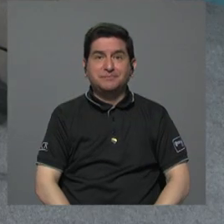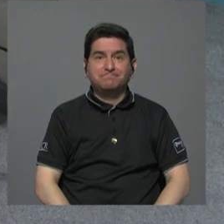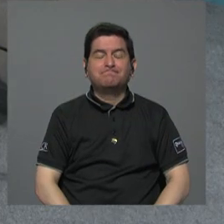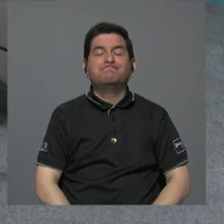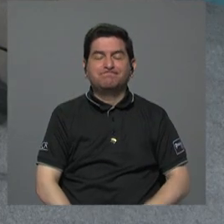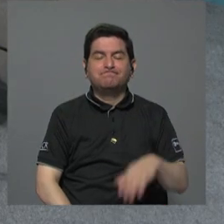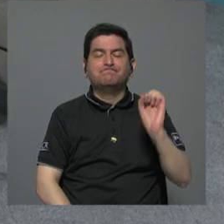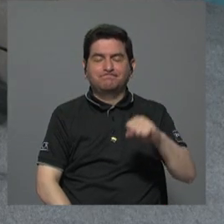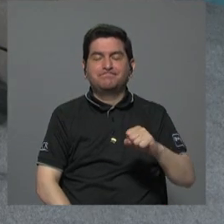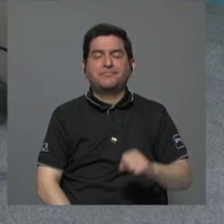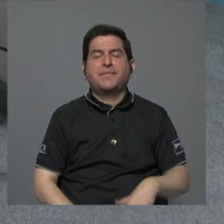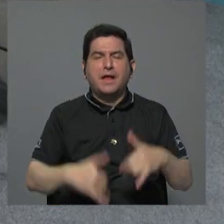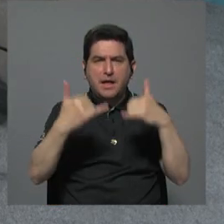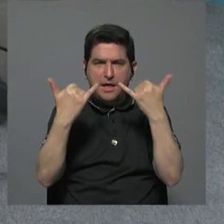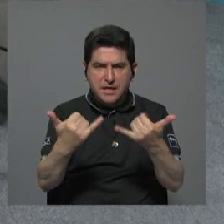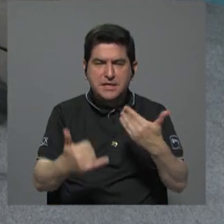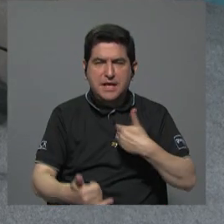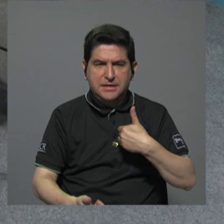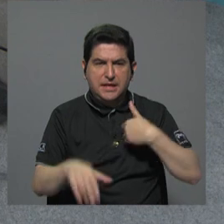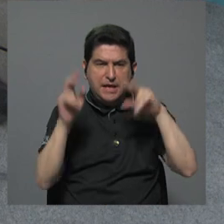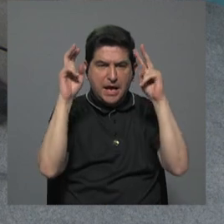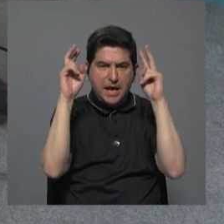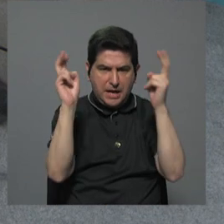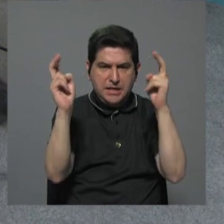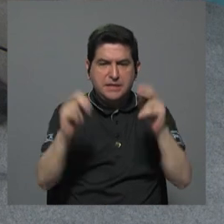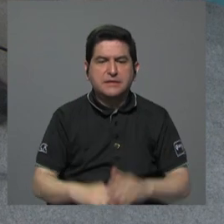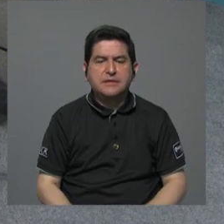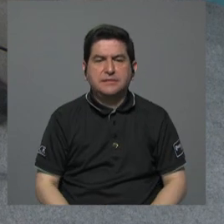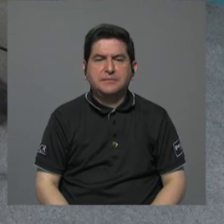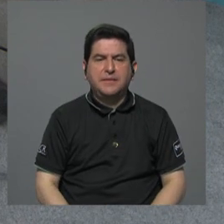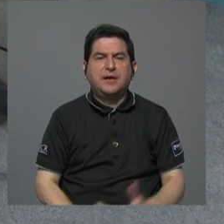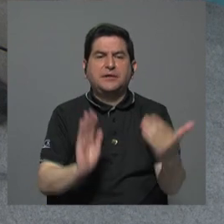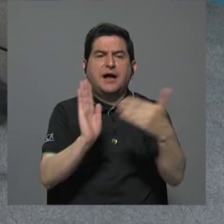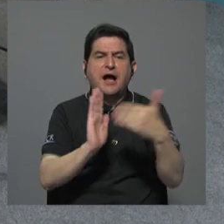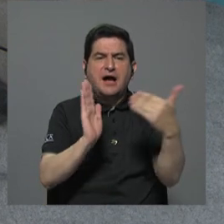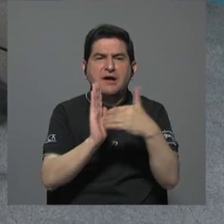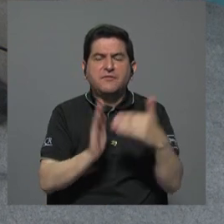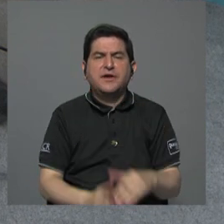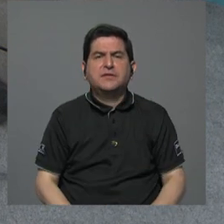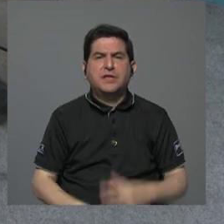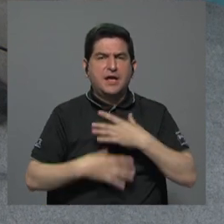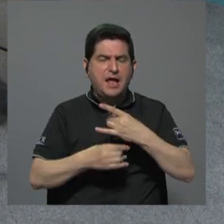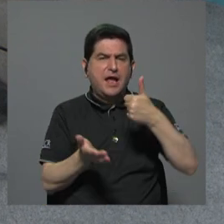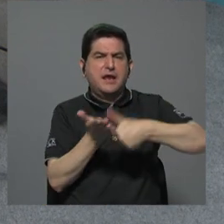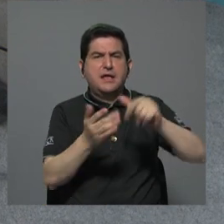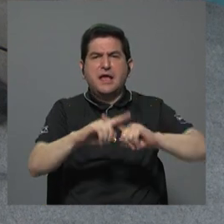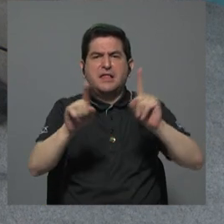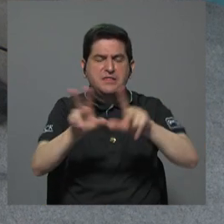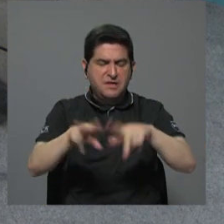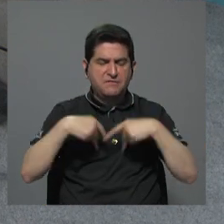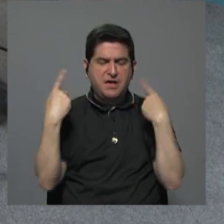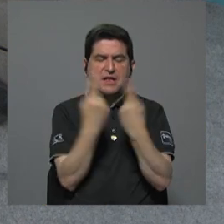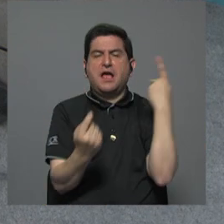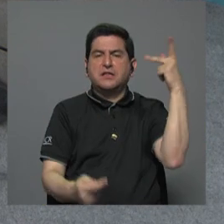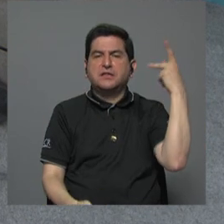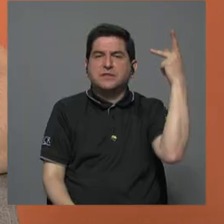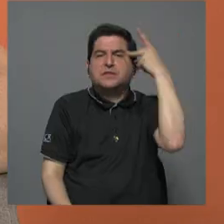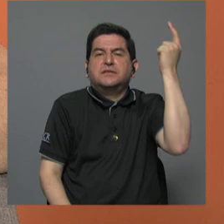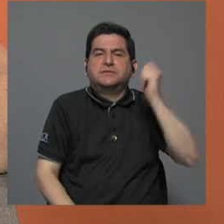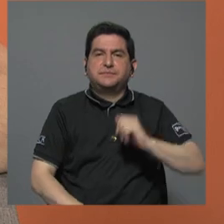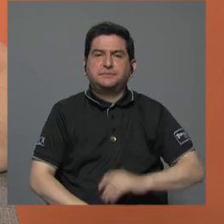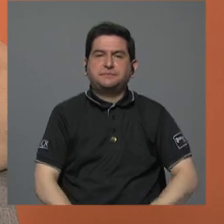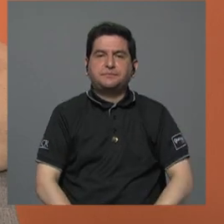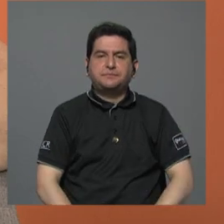duda. Y ya por último, tenemos el tema de cómo afectó la intención de voto a los diferentes partidos políticos, ¿verdad?